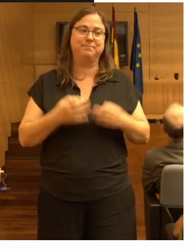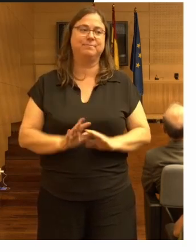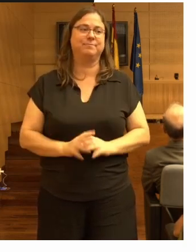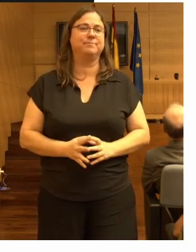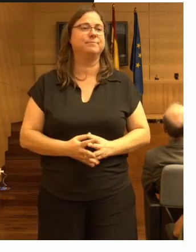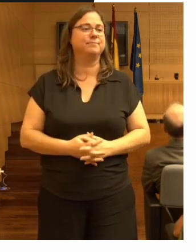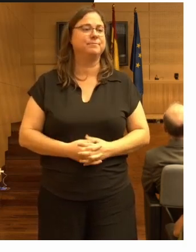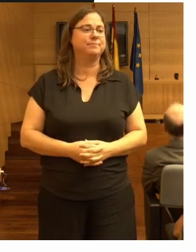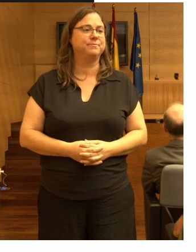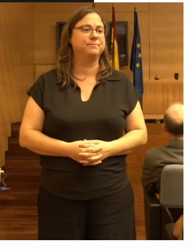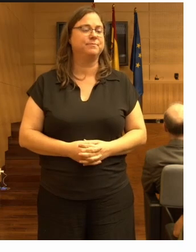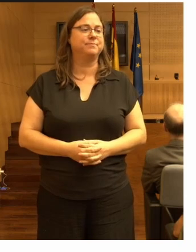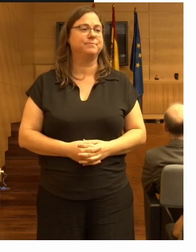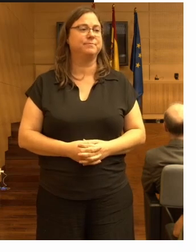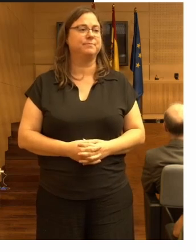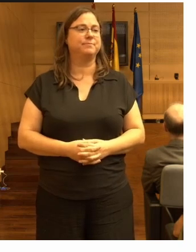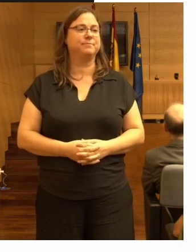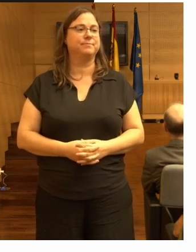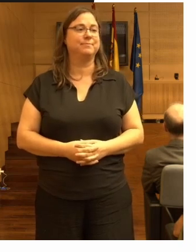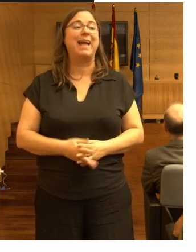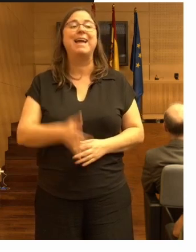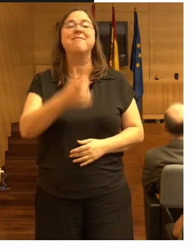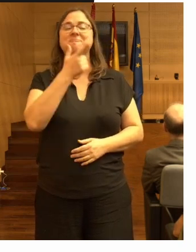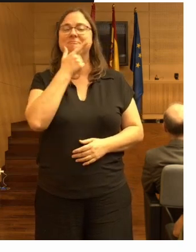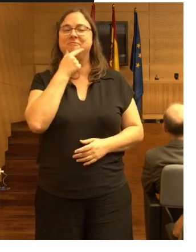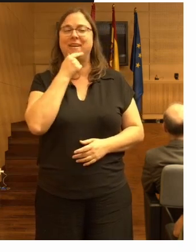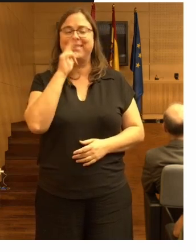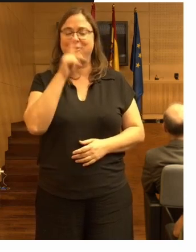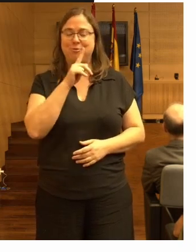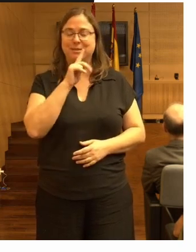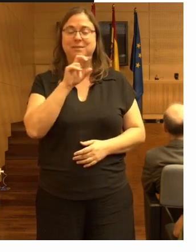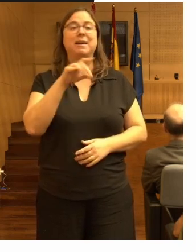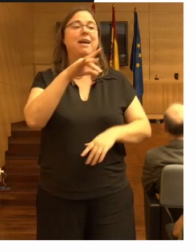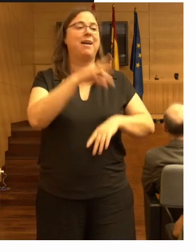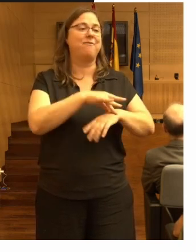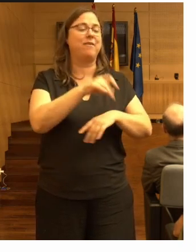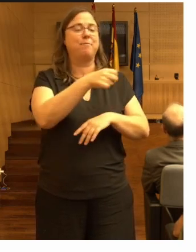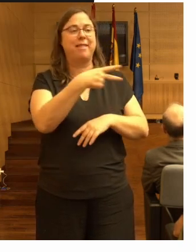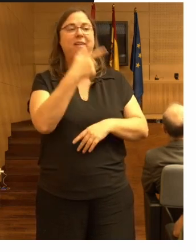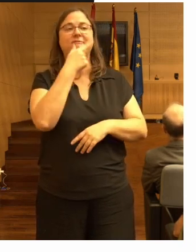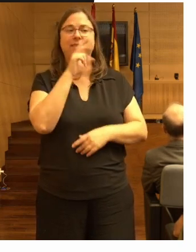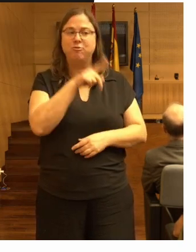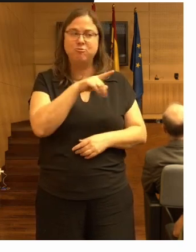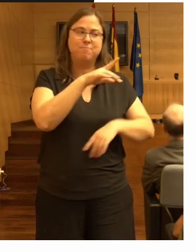es sencilla el diagnóstico no siempre es sencillo